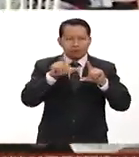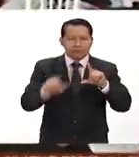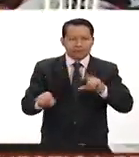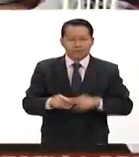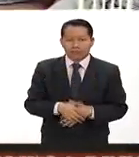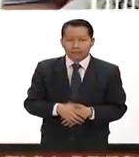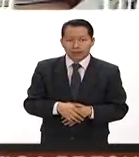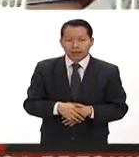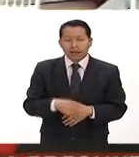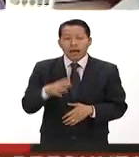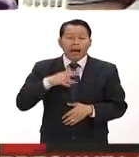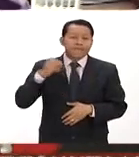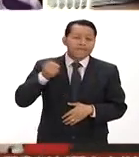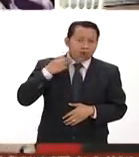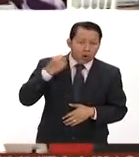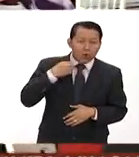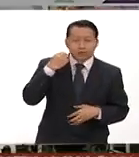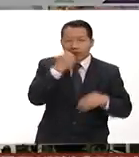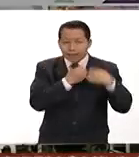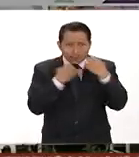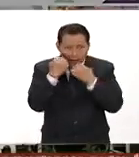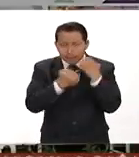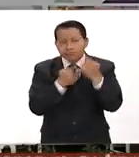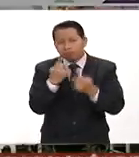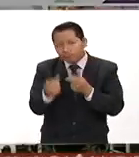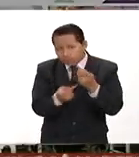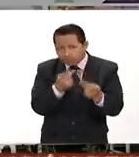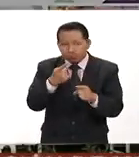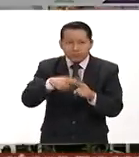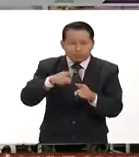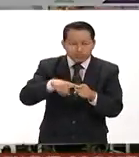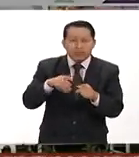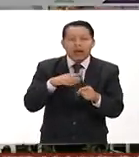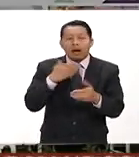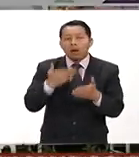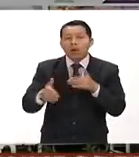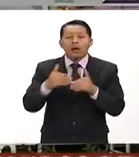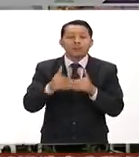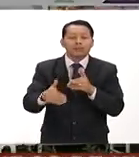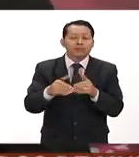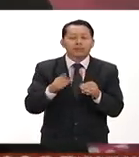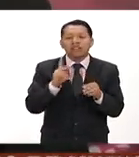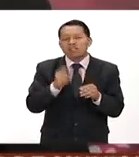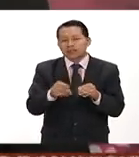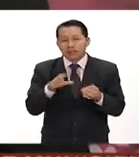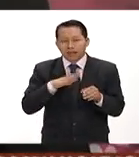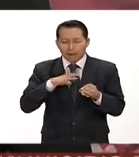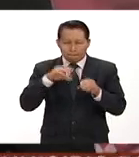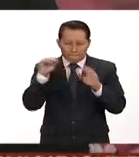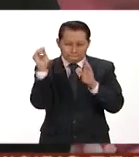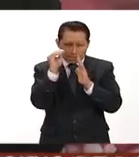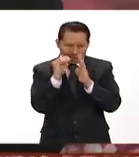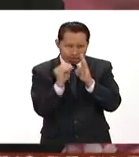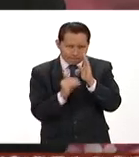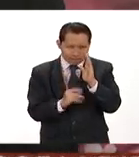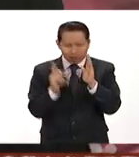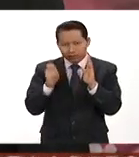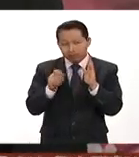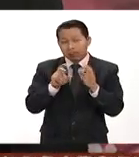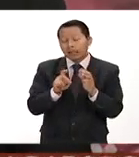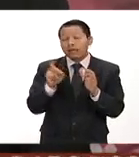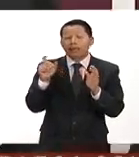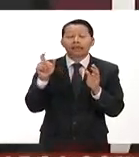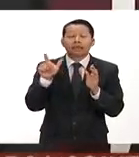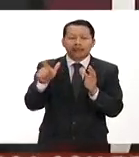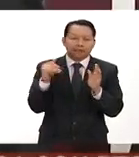de tres meses de foros de análisis y consulta se pasará a una fase de sistematización la cual incluirá las más de 37